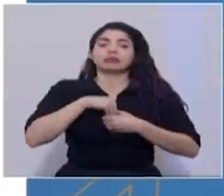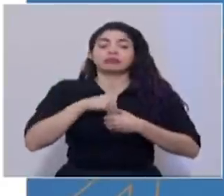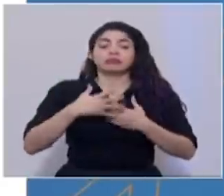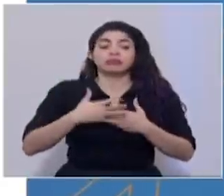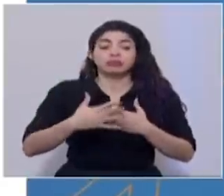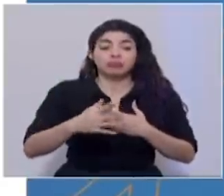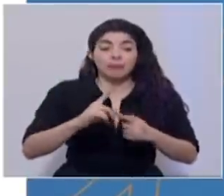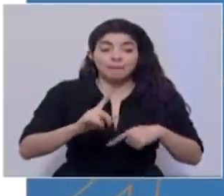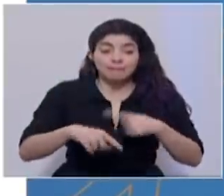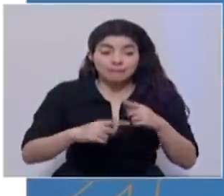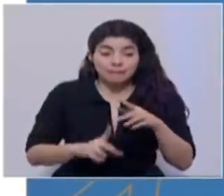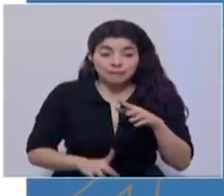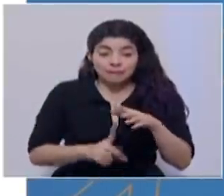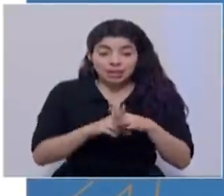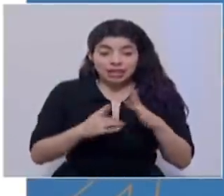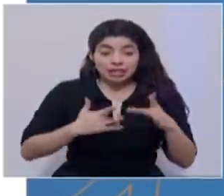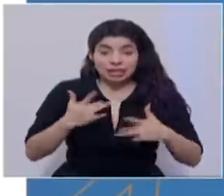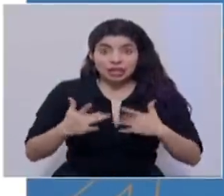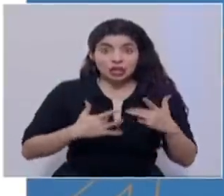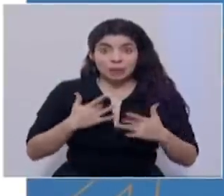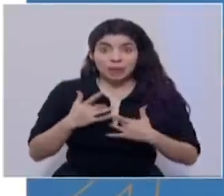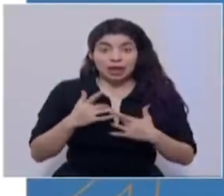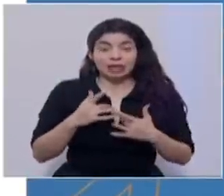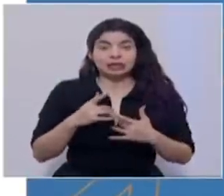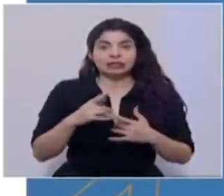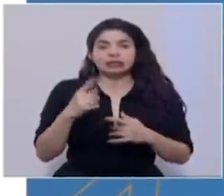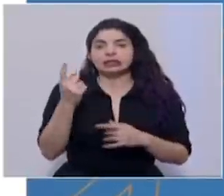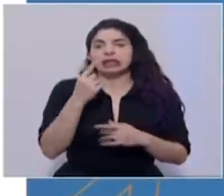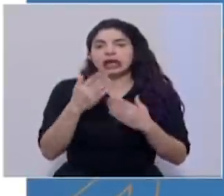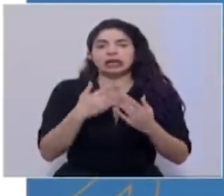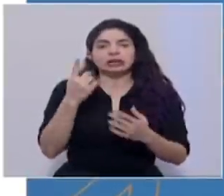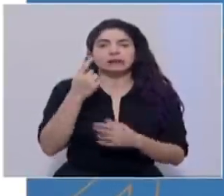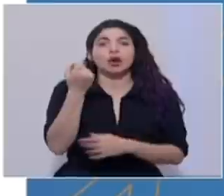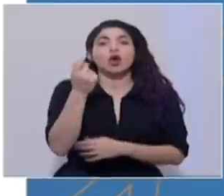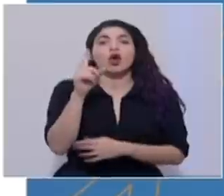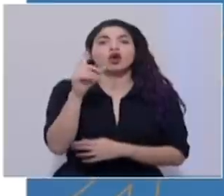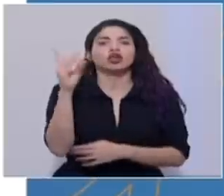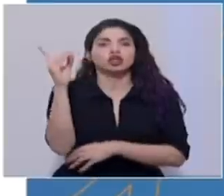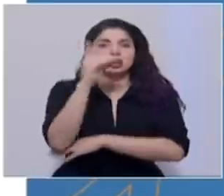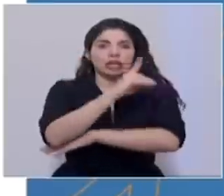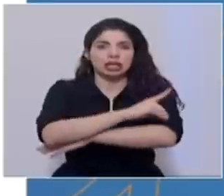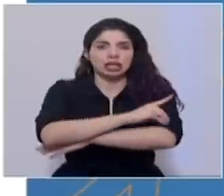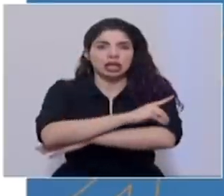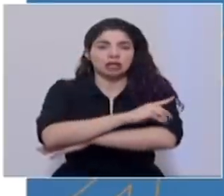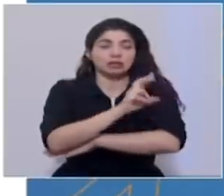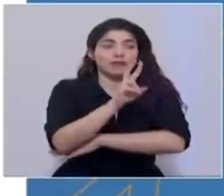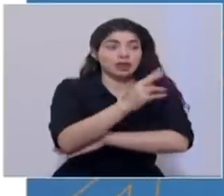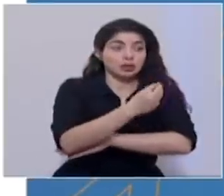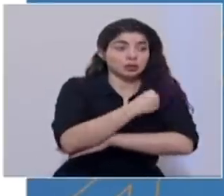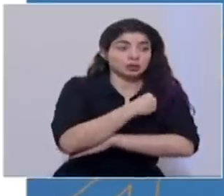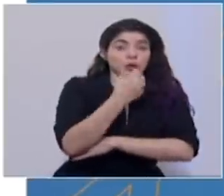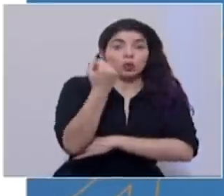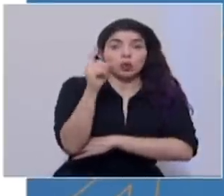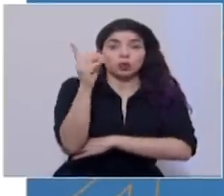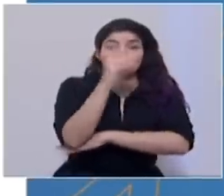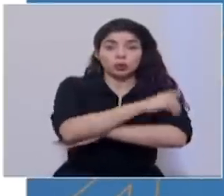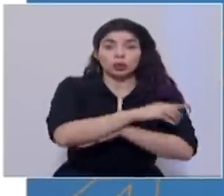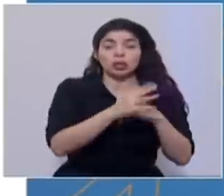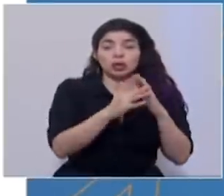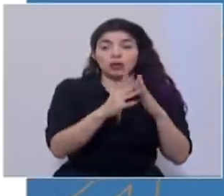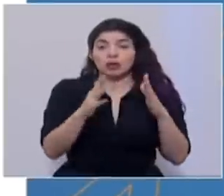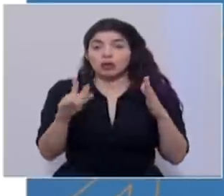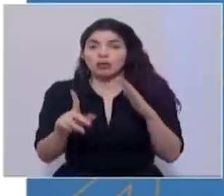síntomas, es a los once días luego de haber estado expuesto al virus. La mayoría